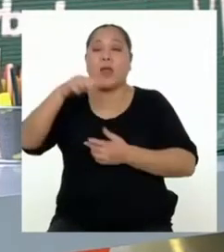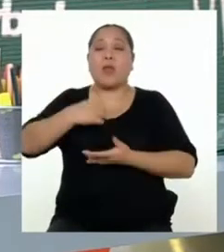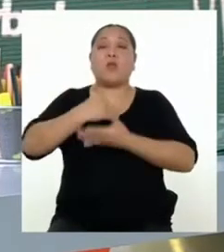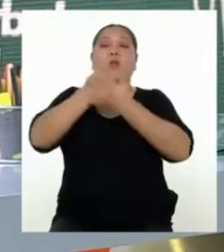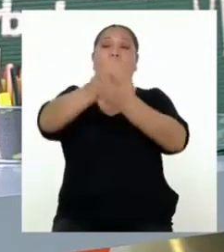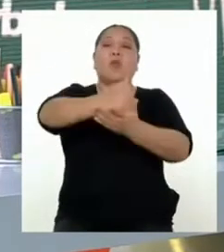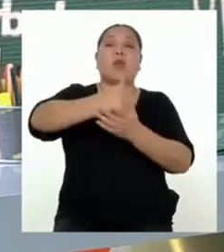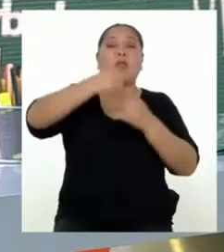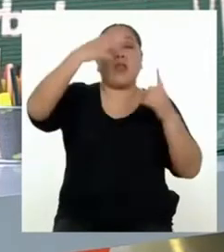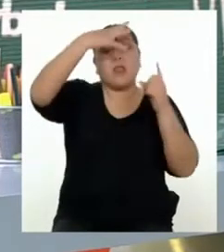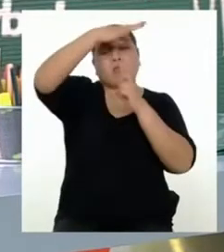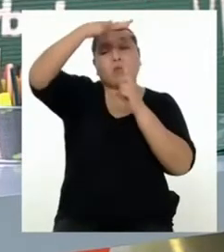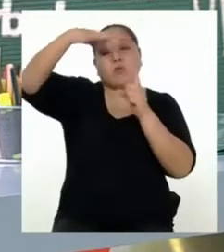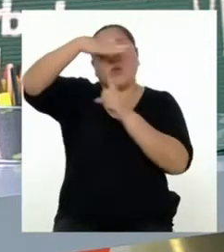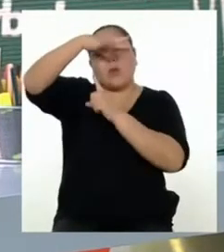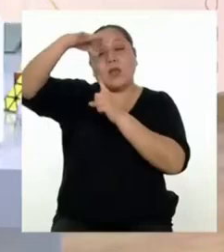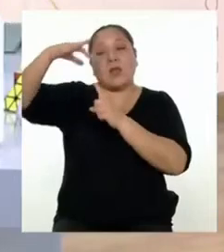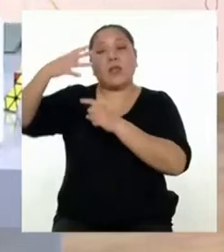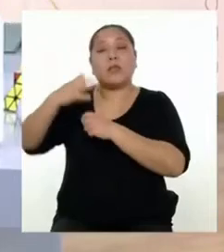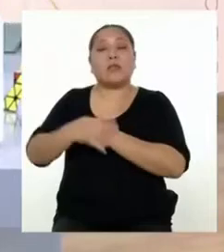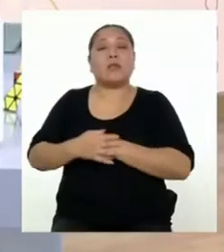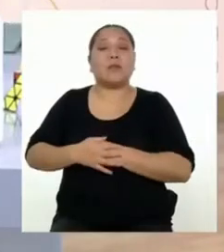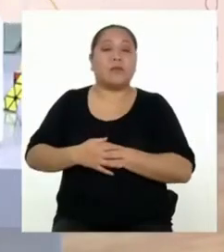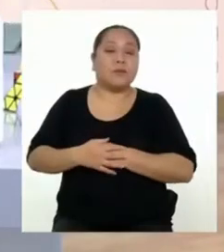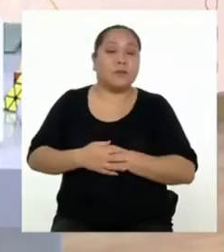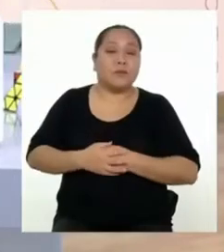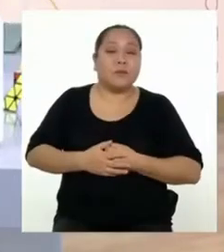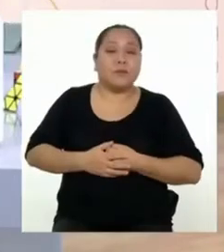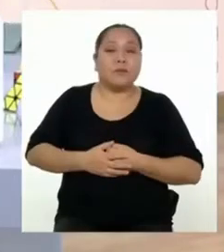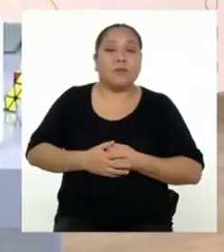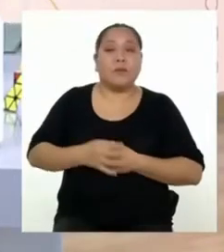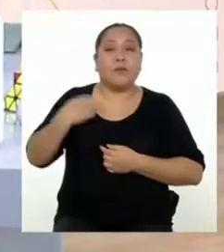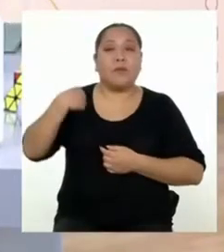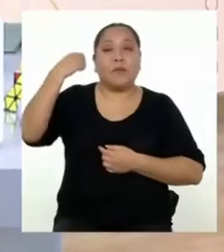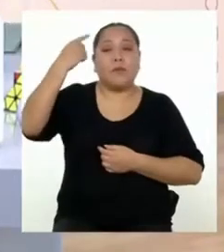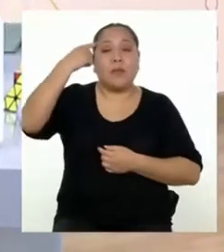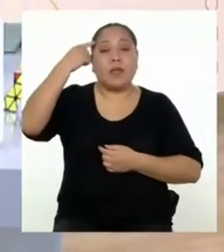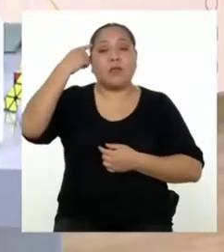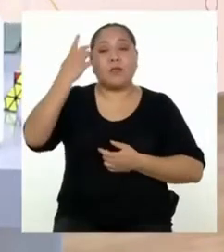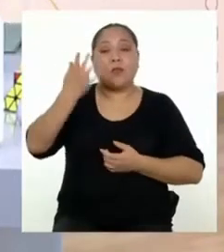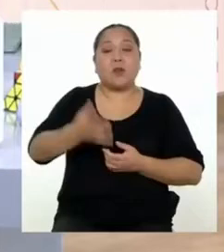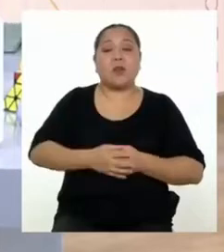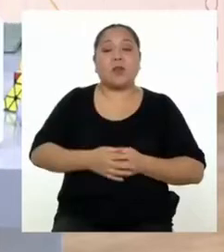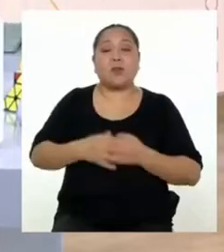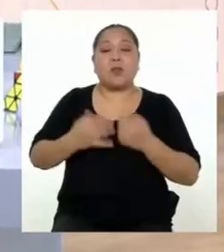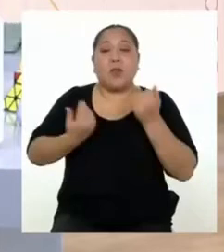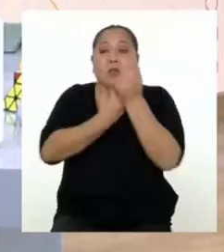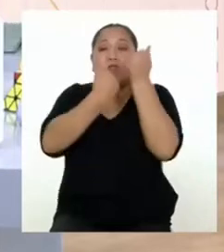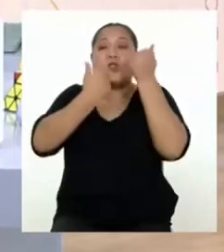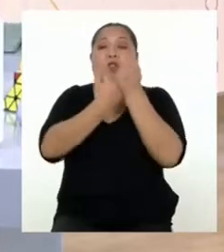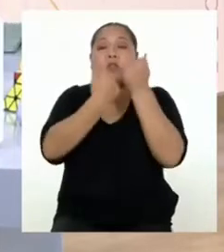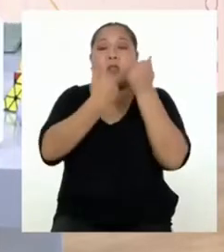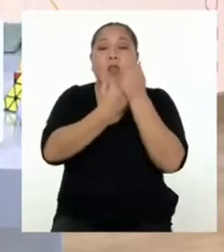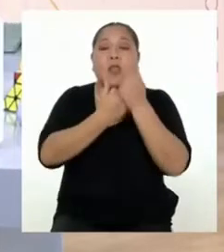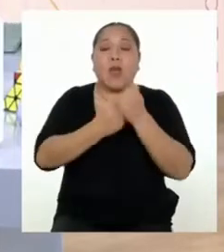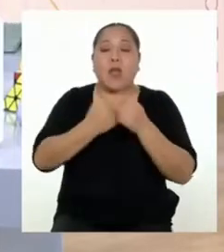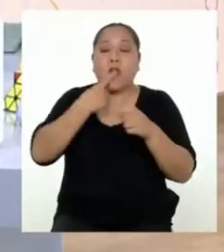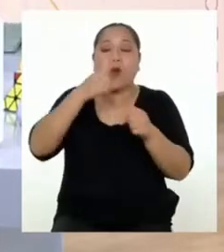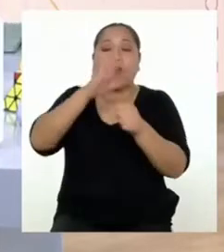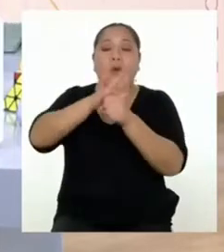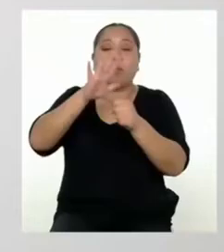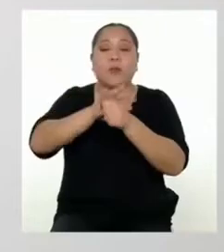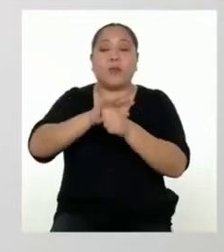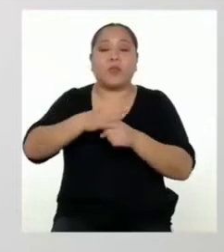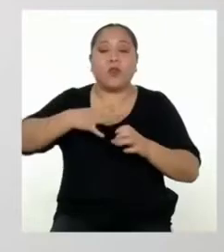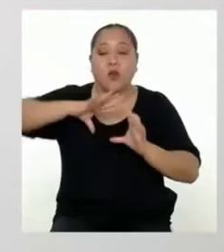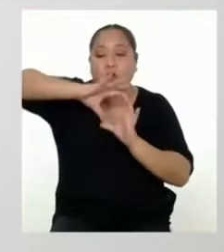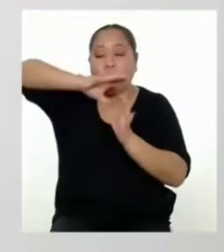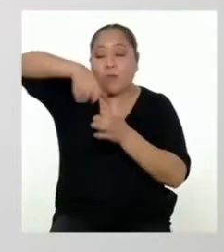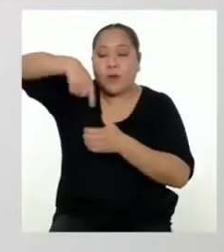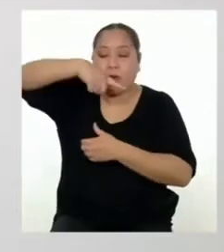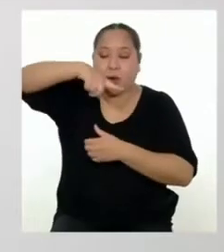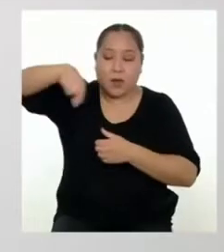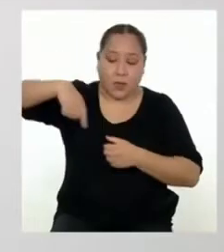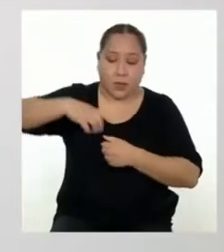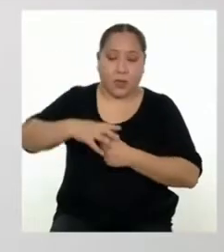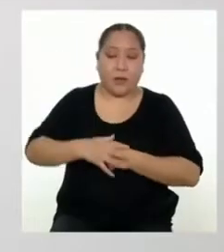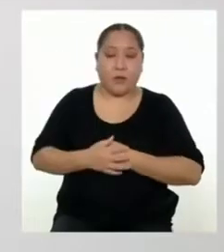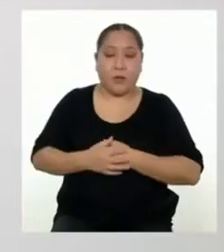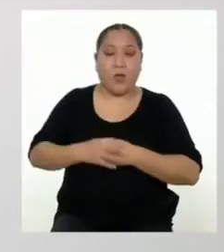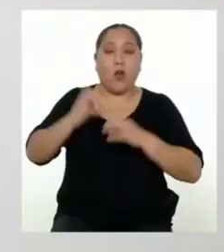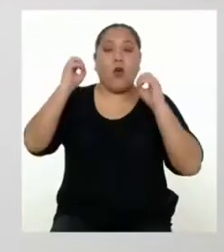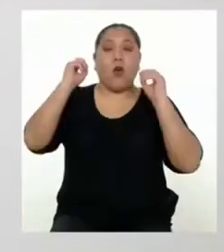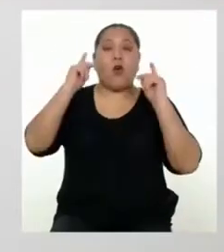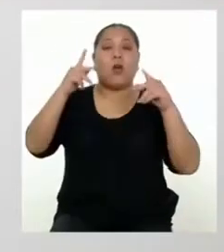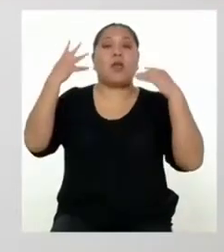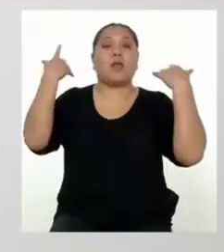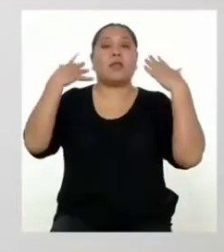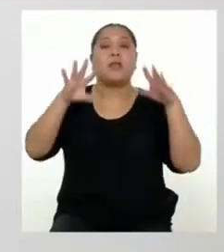naturaleza, entre otras cosas. Creo que es un acto de solidaridad y compromiso con nuestro planeta. Bien.